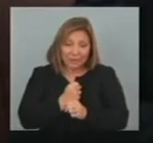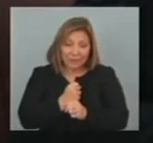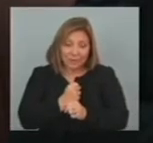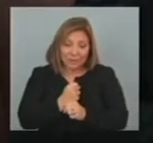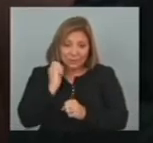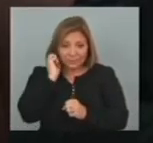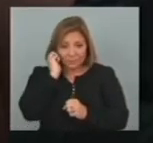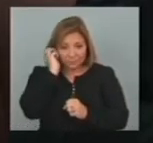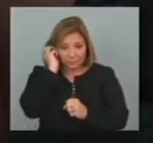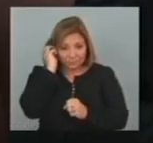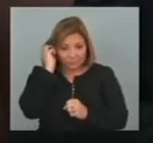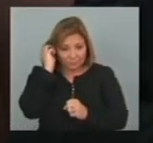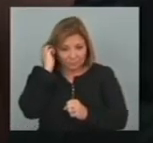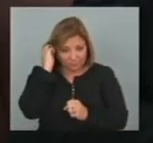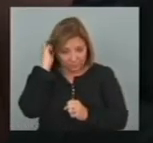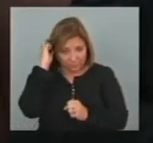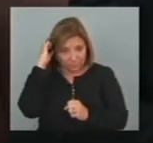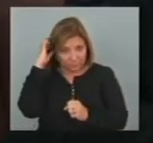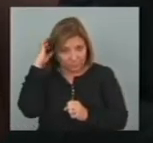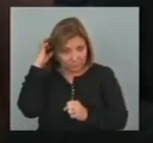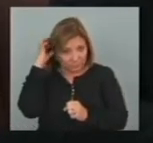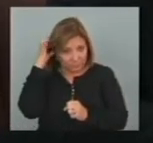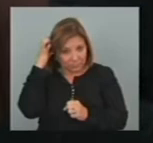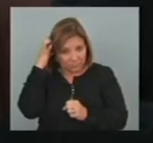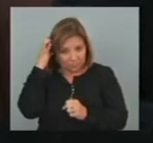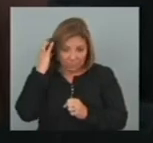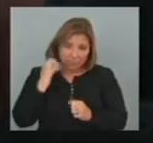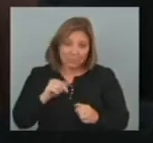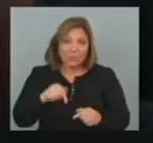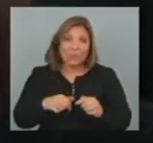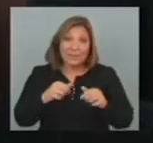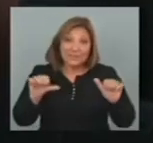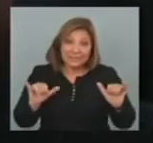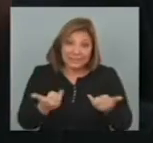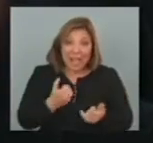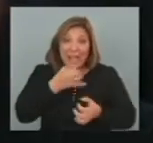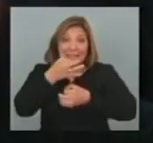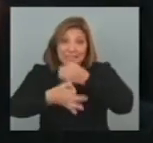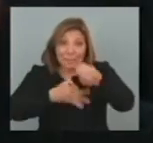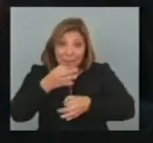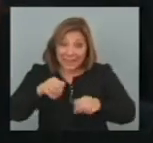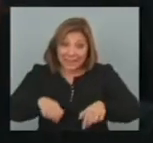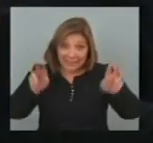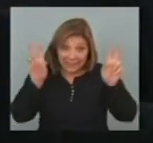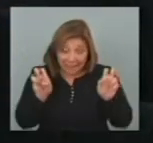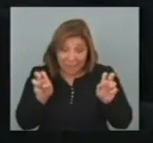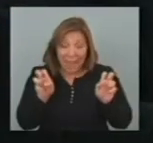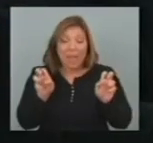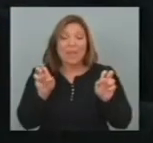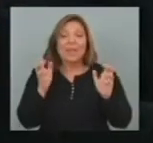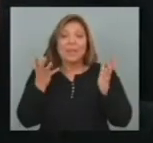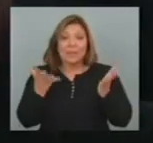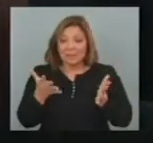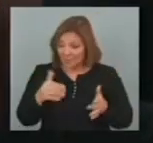Colectiva De las políticas Salariales En general Cuando uno Plantea estos temas Encuentra Esto